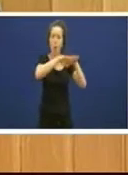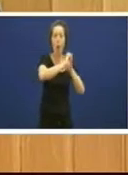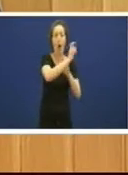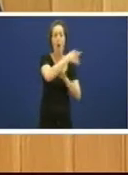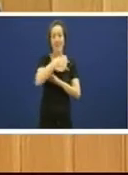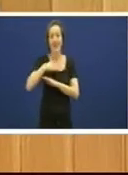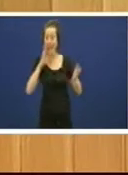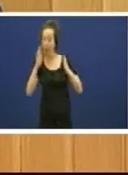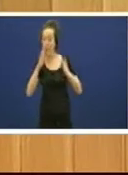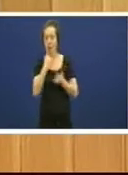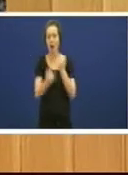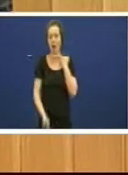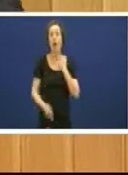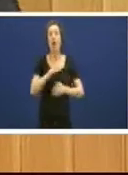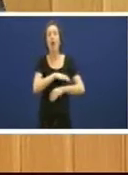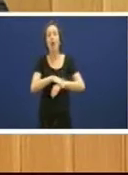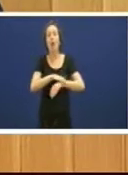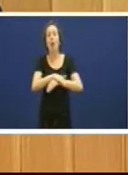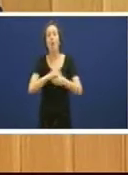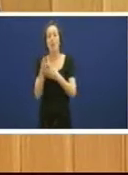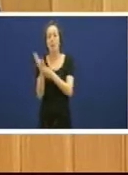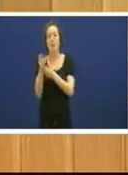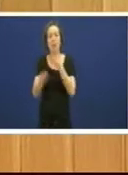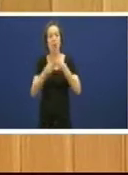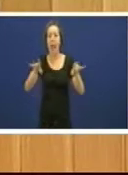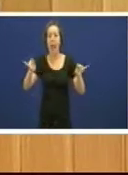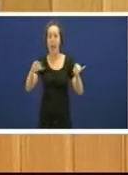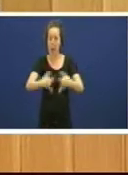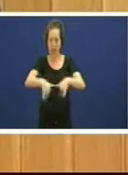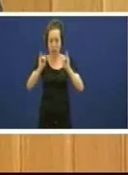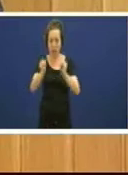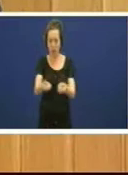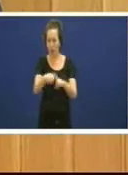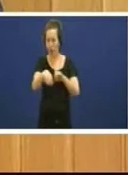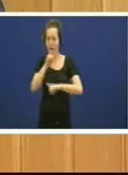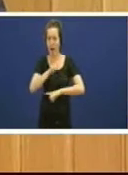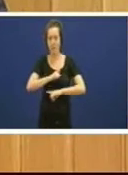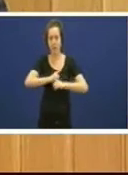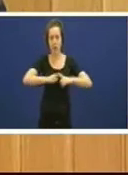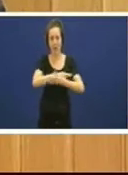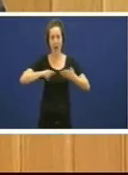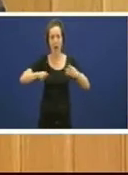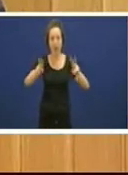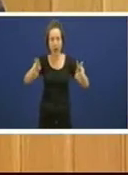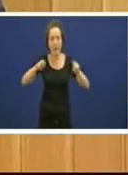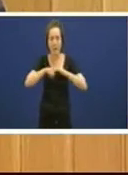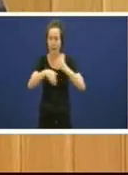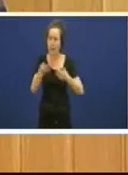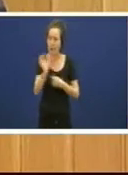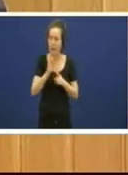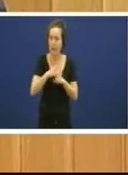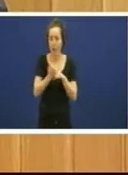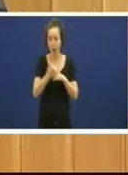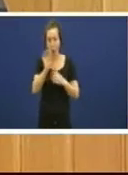fixou nada e máis non comunicou nada a xunta entrante de Cali serán a situación e as consecuencias